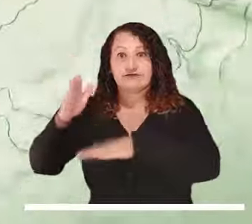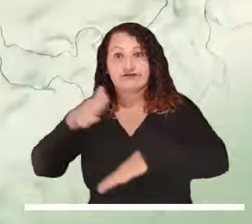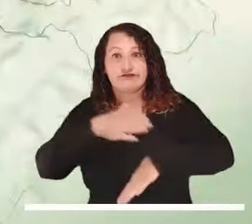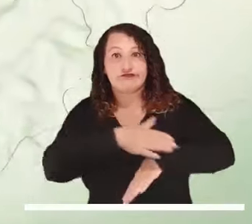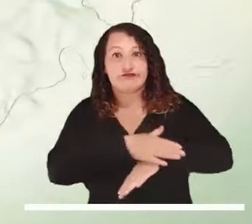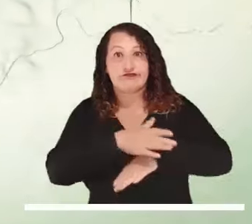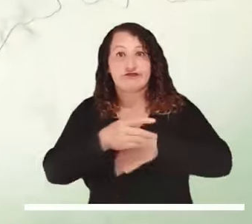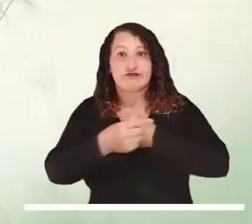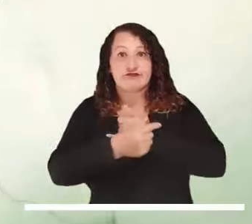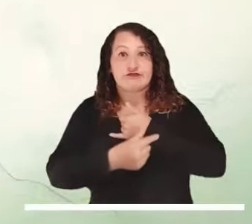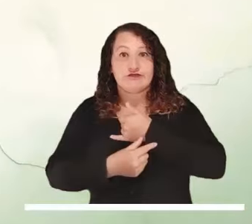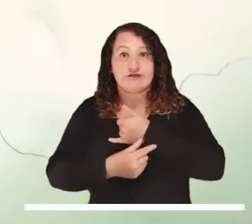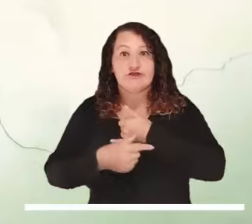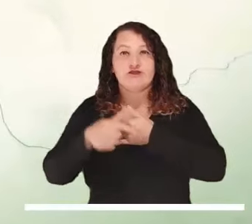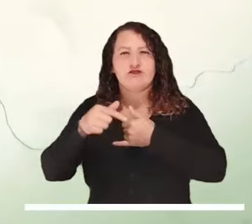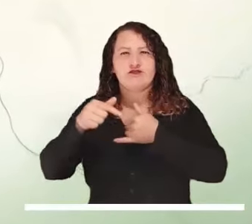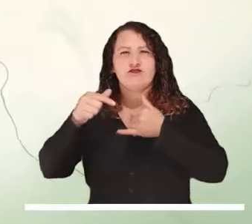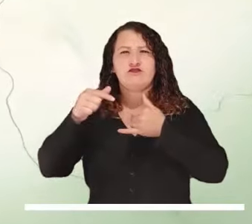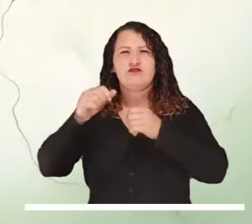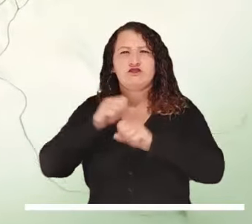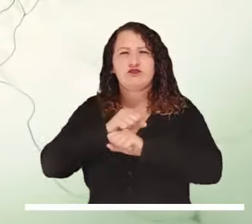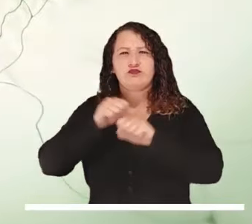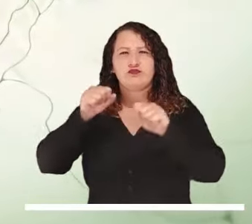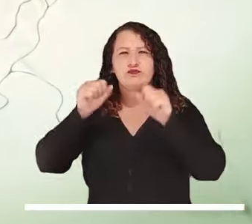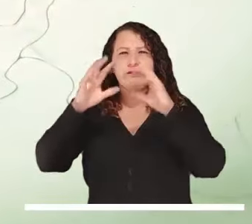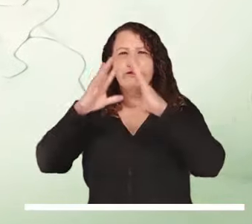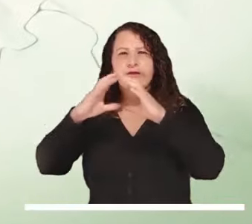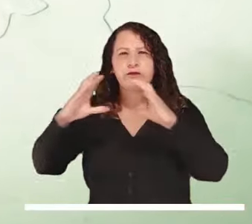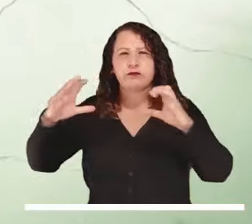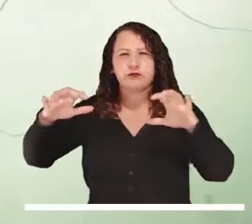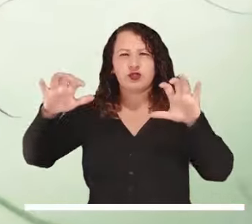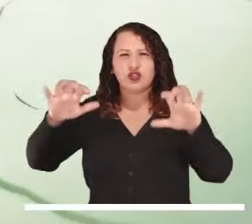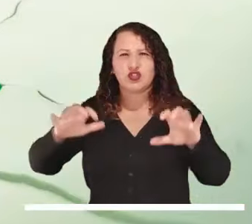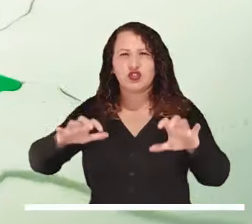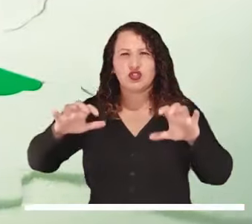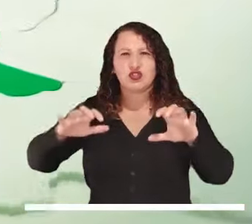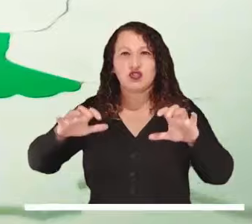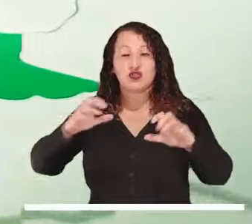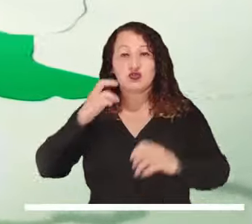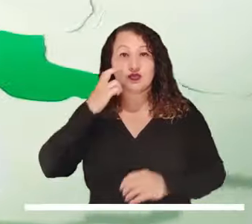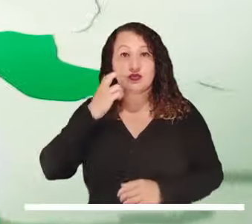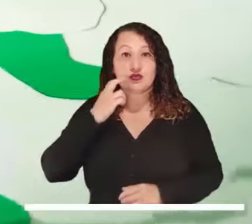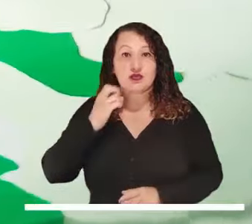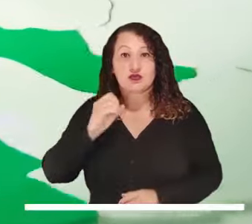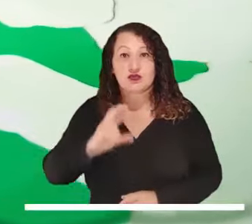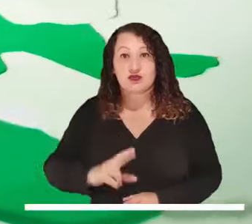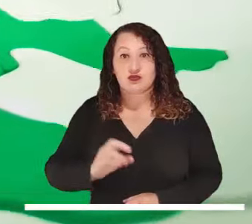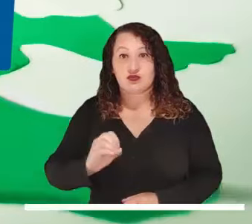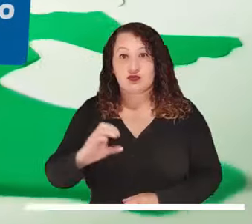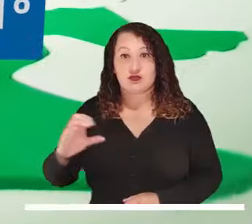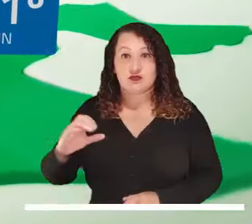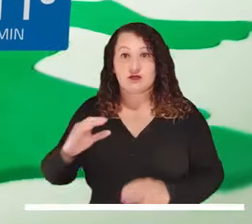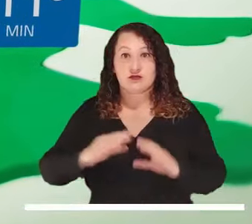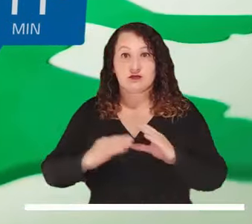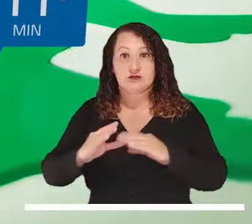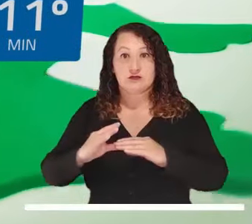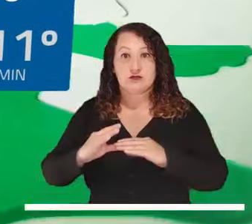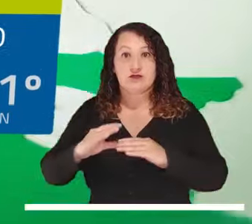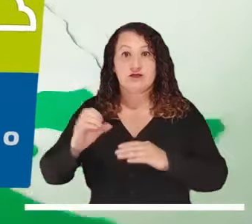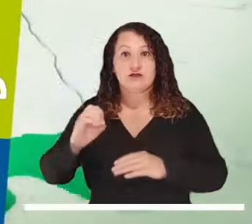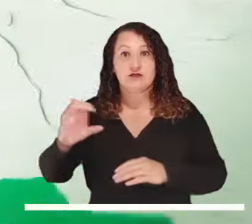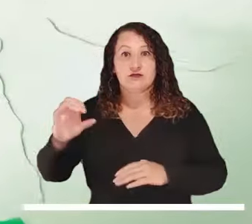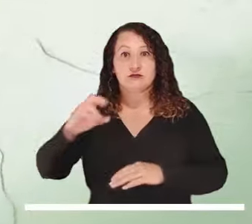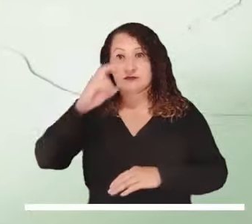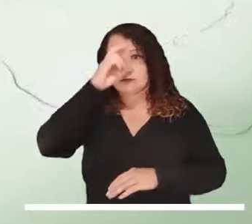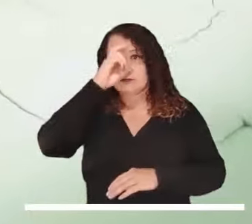al archipiélago. El área continental del Pacífico se prepara para recibir una mañana cubierta y con lloviznas sectorizadas